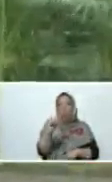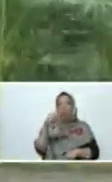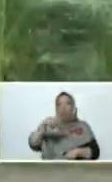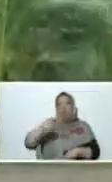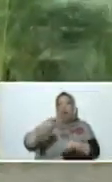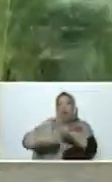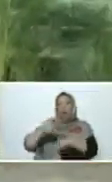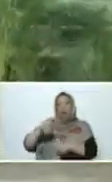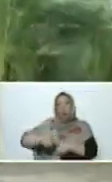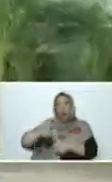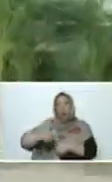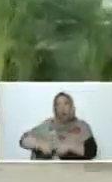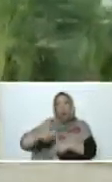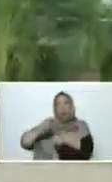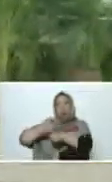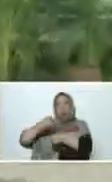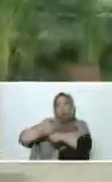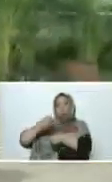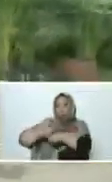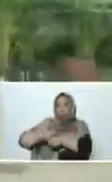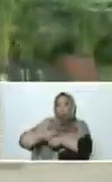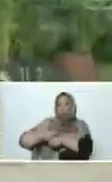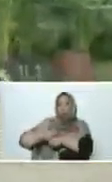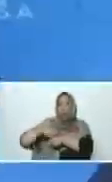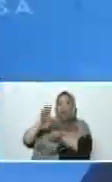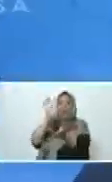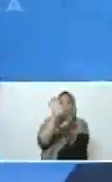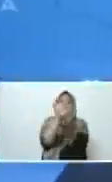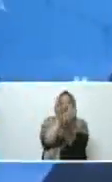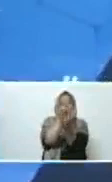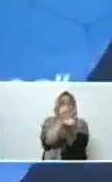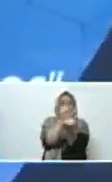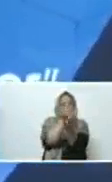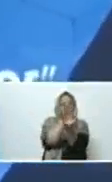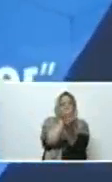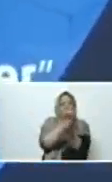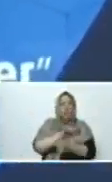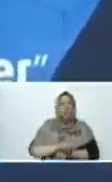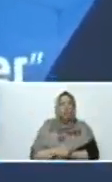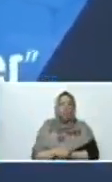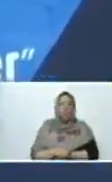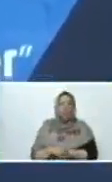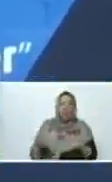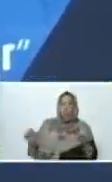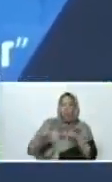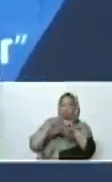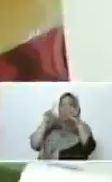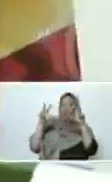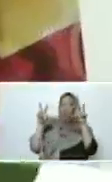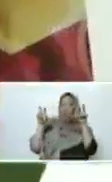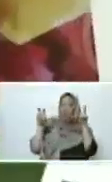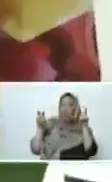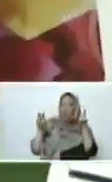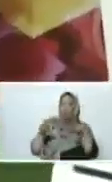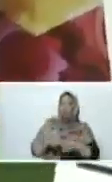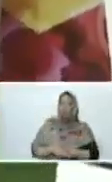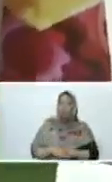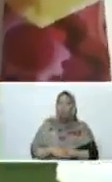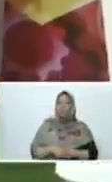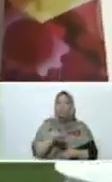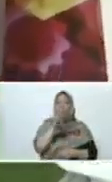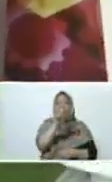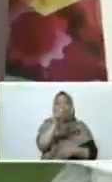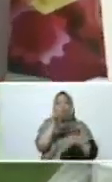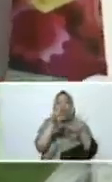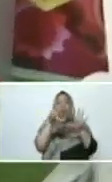por los trabajadores noespartanos, en Nueva Esparta, presidente. Esto es un hecho inédito. En el oriente del país. Así es, y hay 180